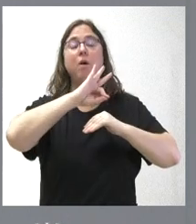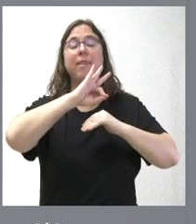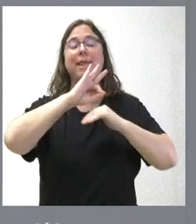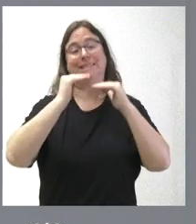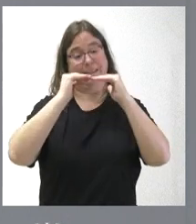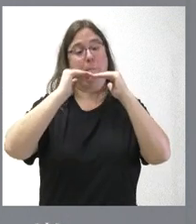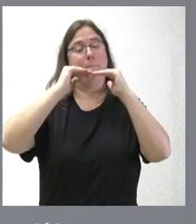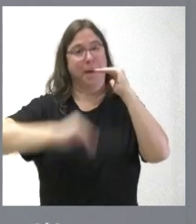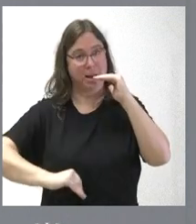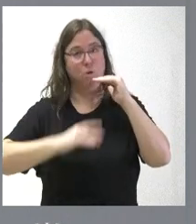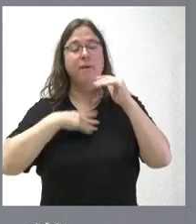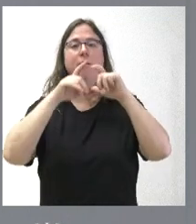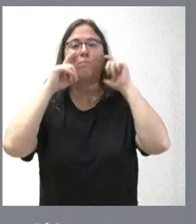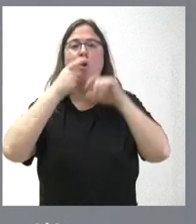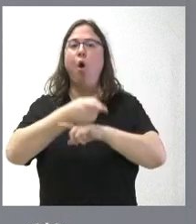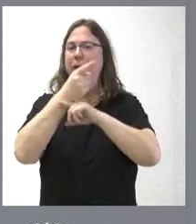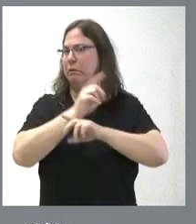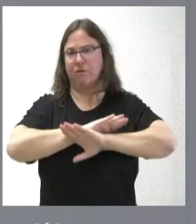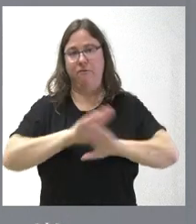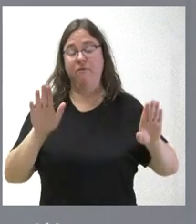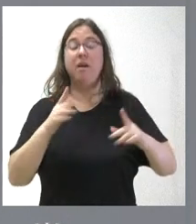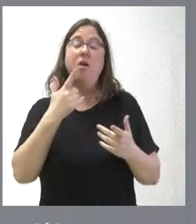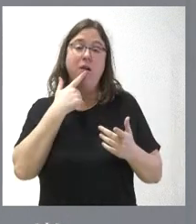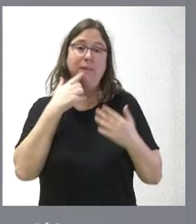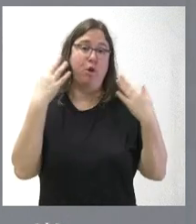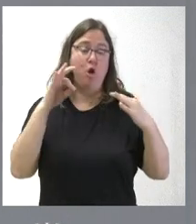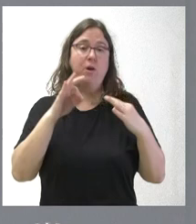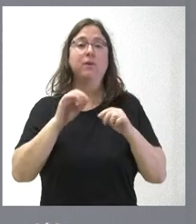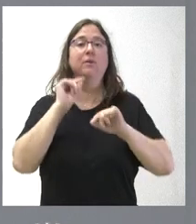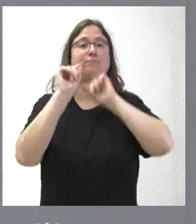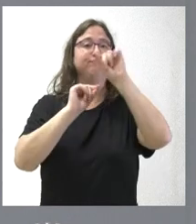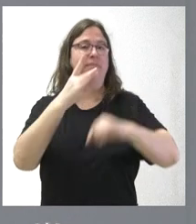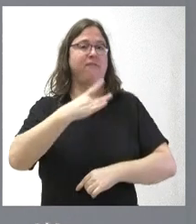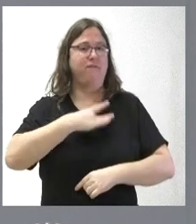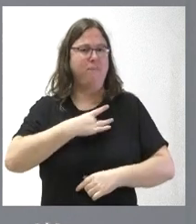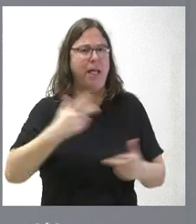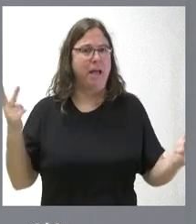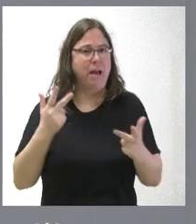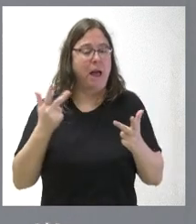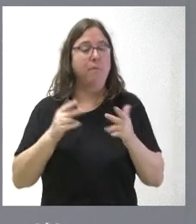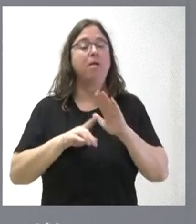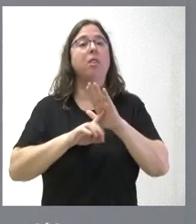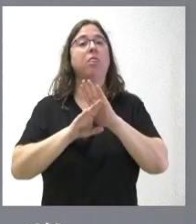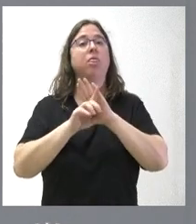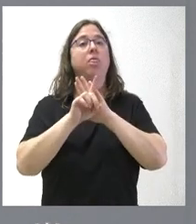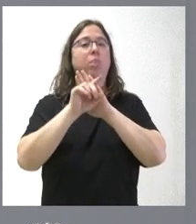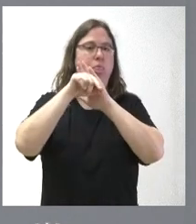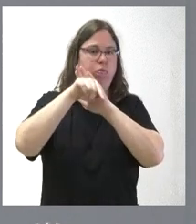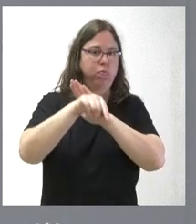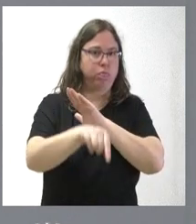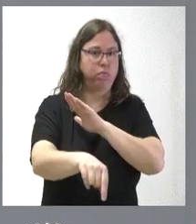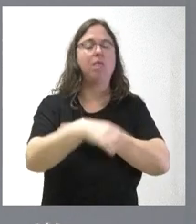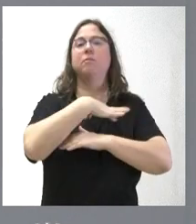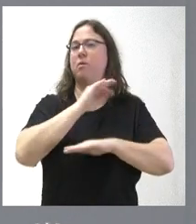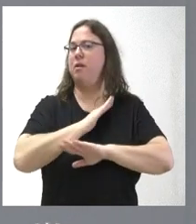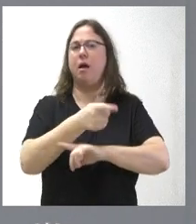obligatoriedad y, lógicamente, en función de la evolución de las infecciones respiratorias agudas en Castilla y León, se puede declarar ya la